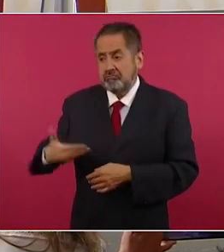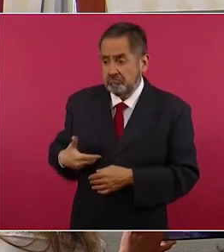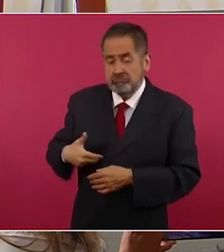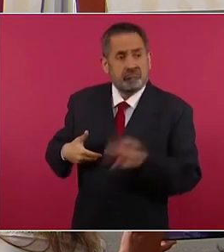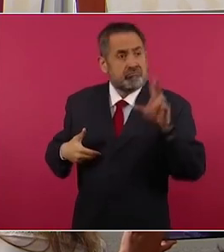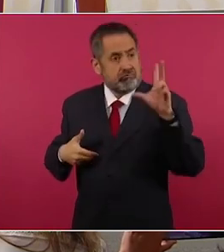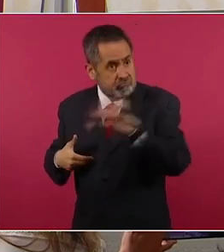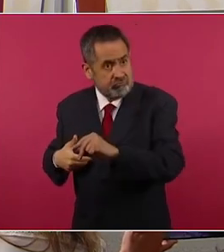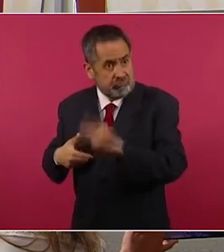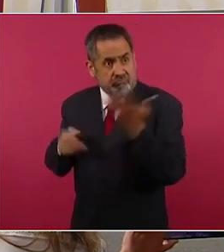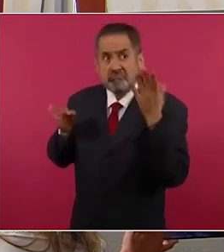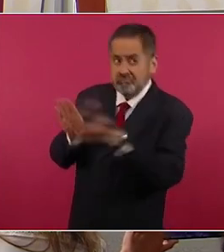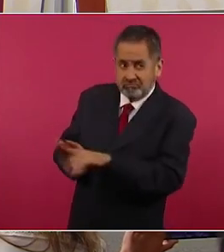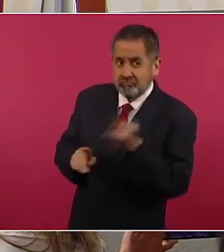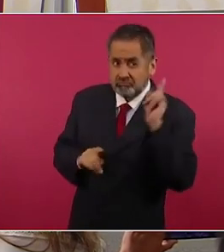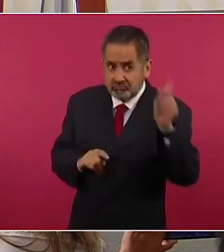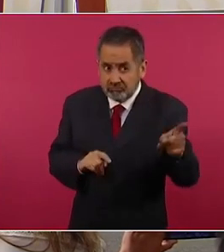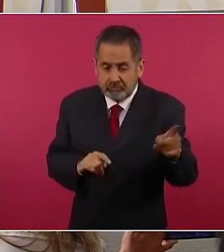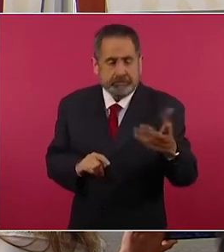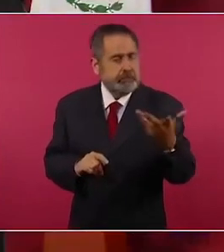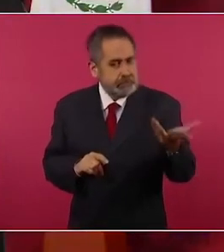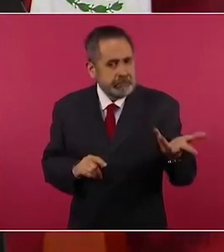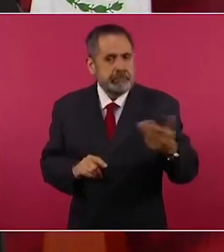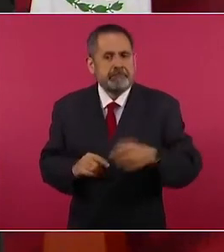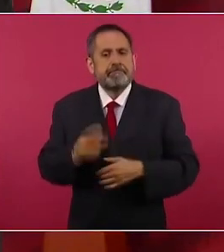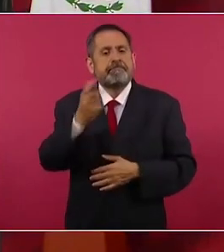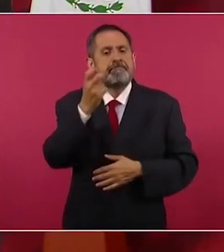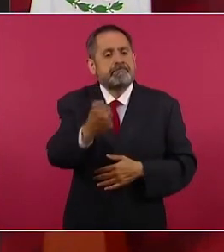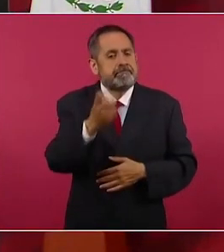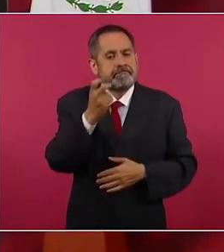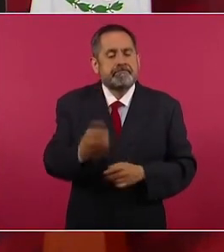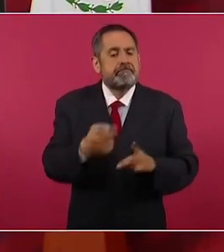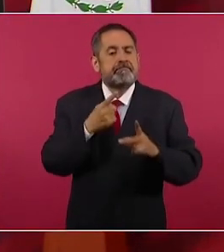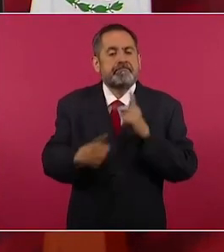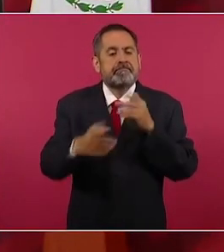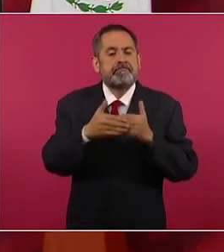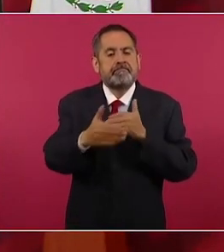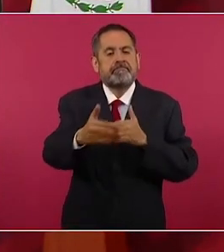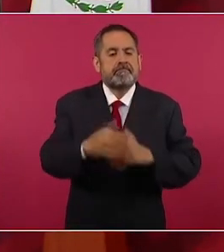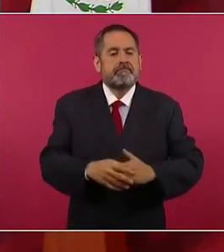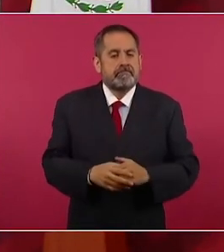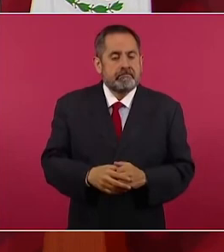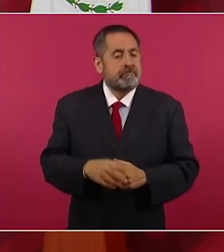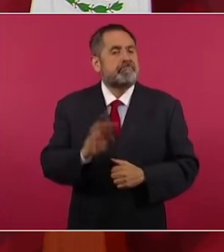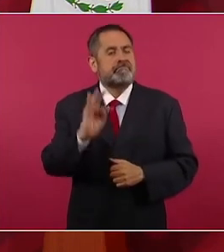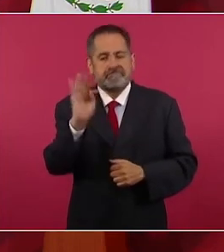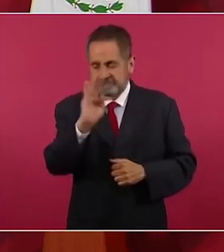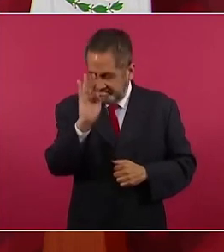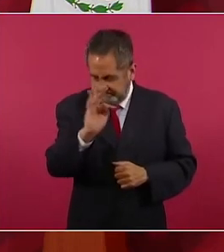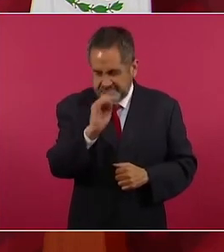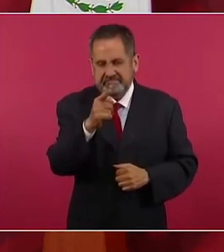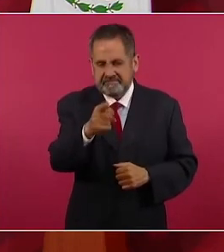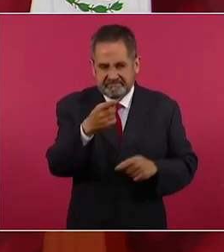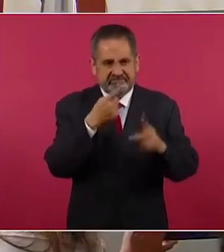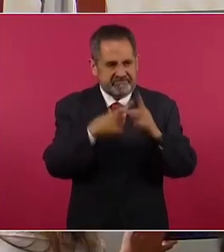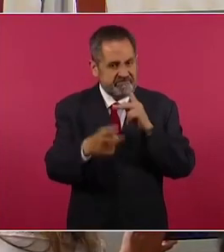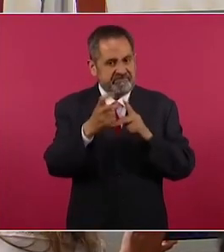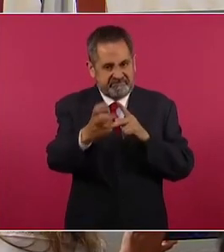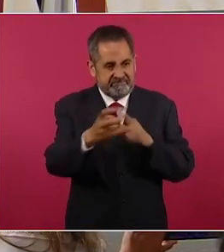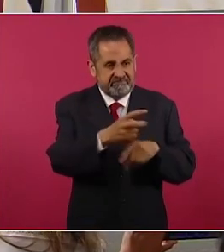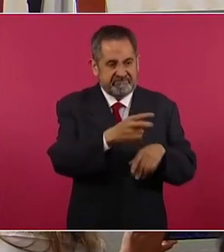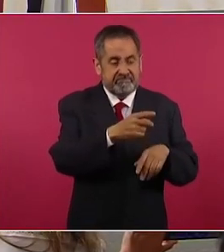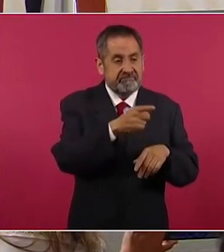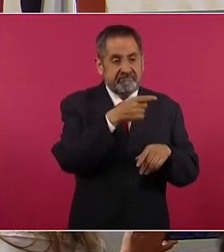Tal vez a partir de entonces, tal vez a partir de